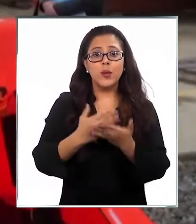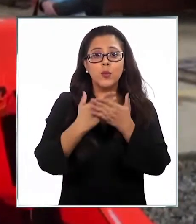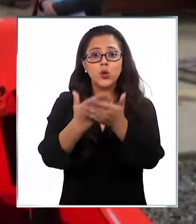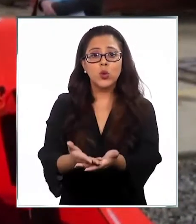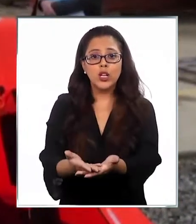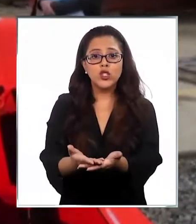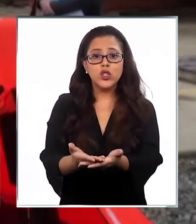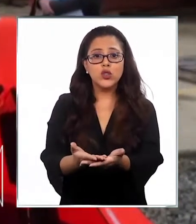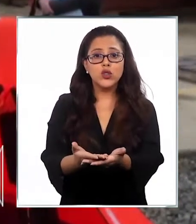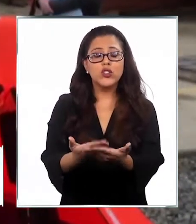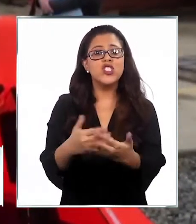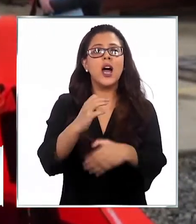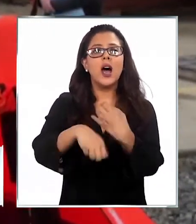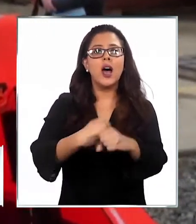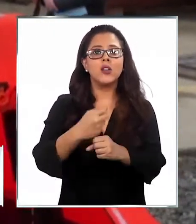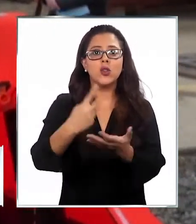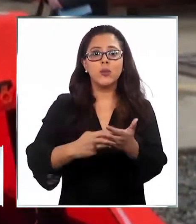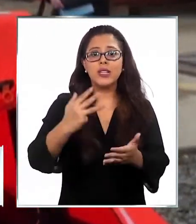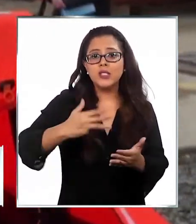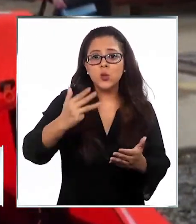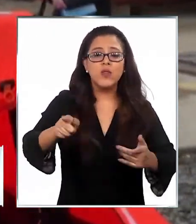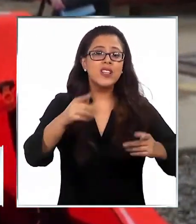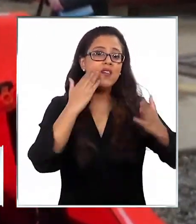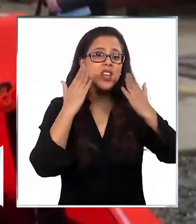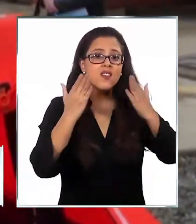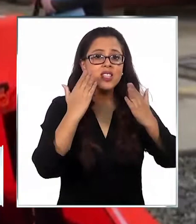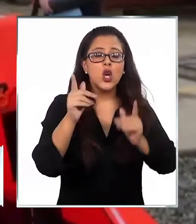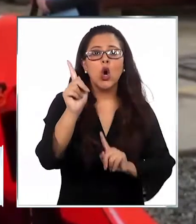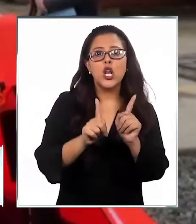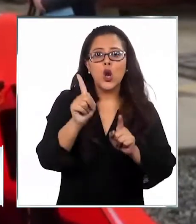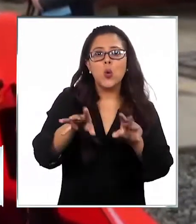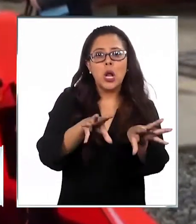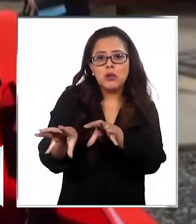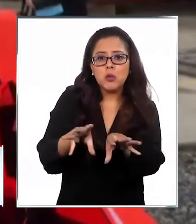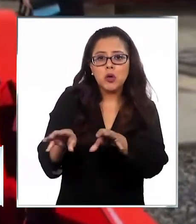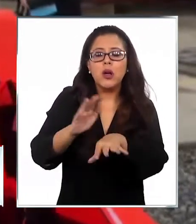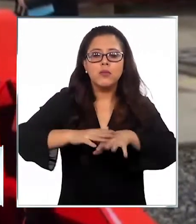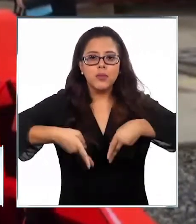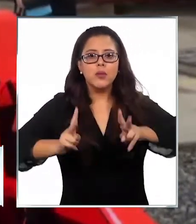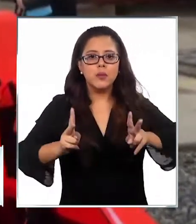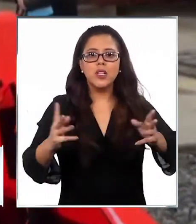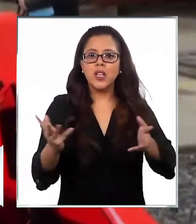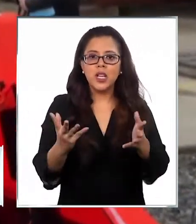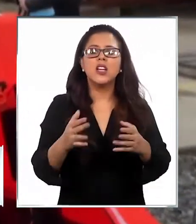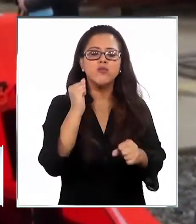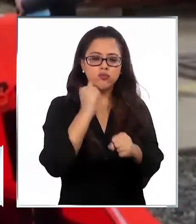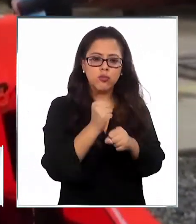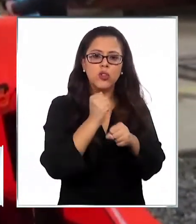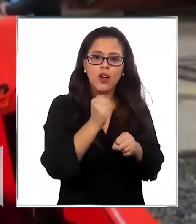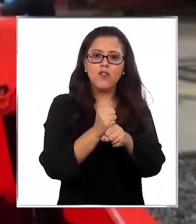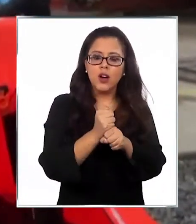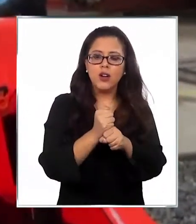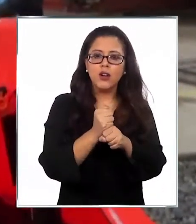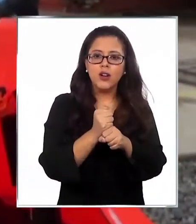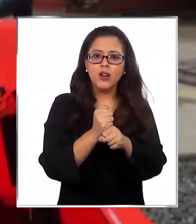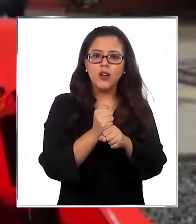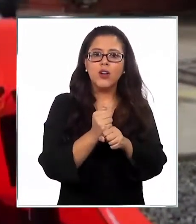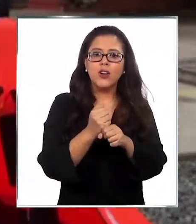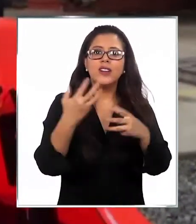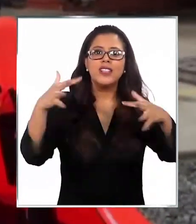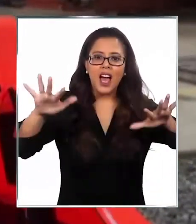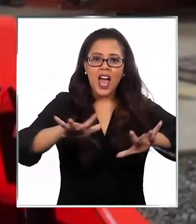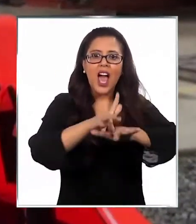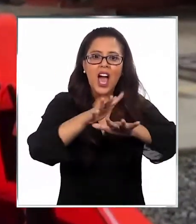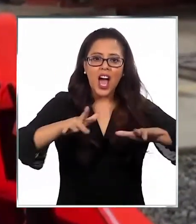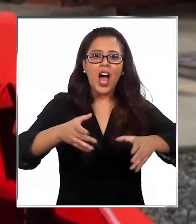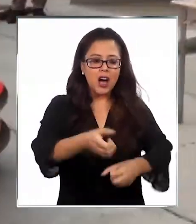que se abrió en el año 2019 y fueron beneficiados con algunas implementaciones que le van a permitir hacer un trabajo en el